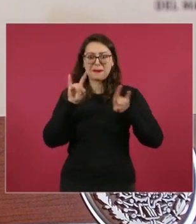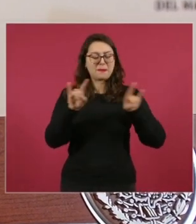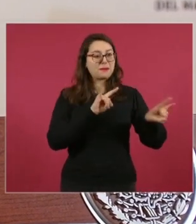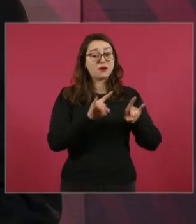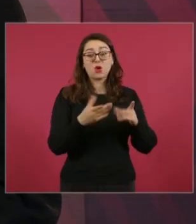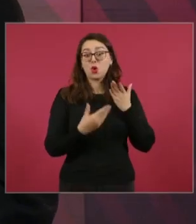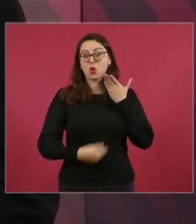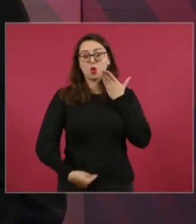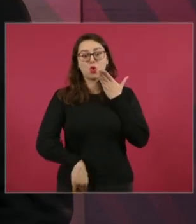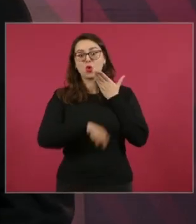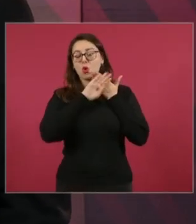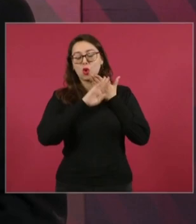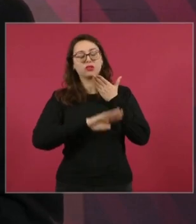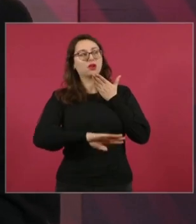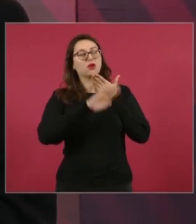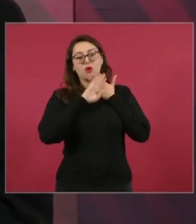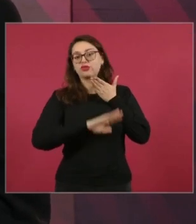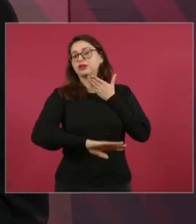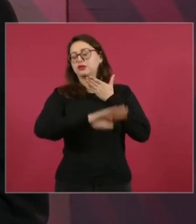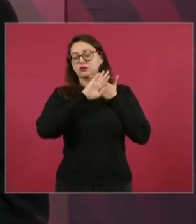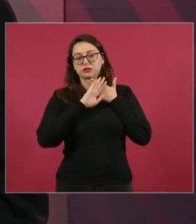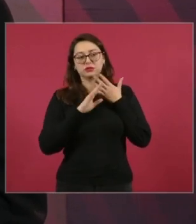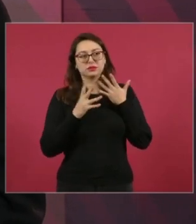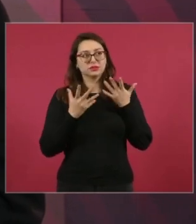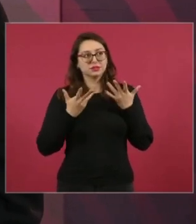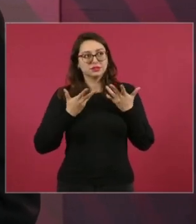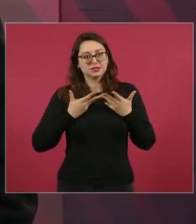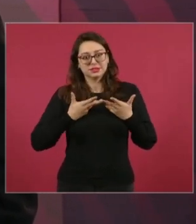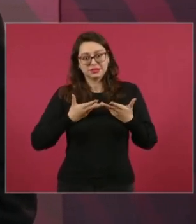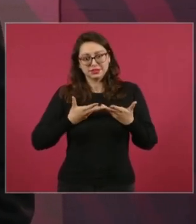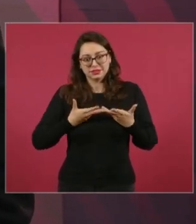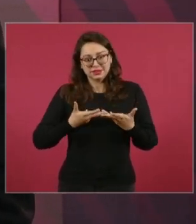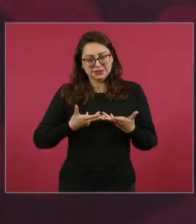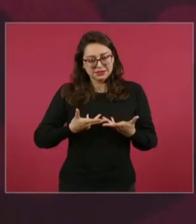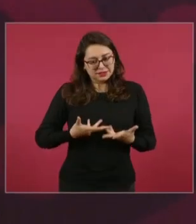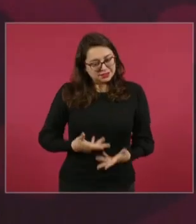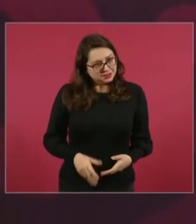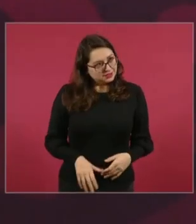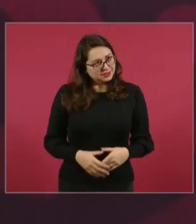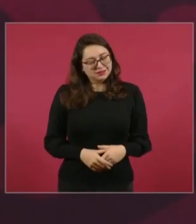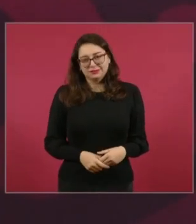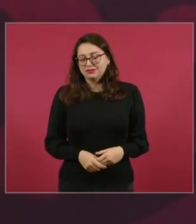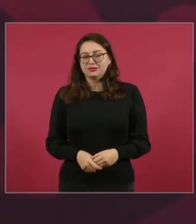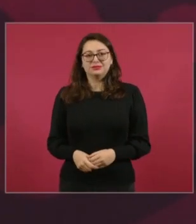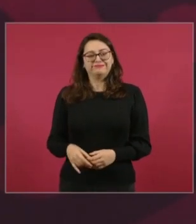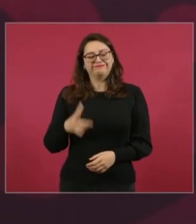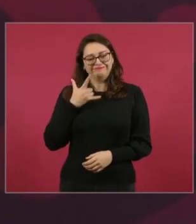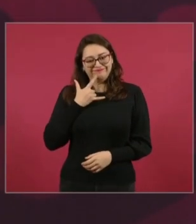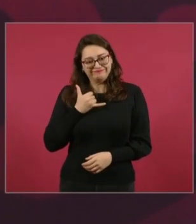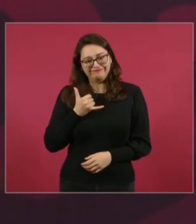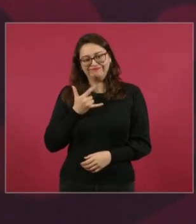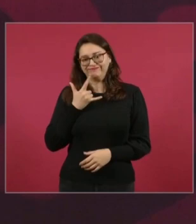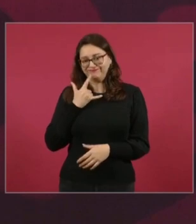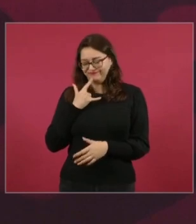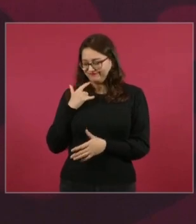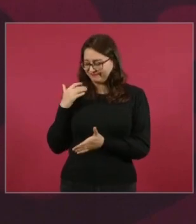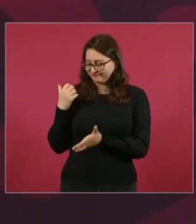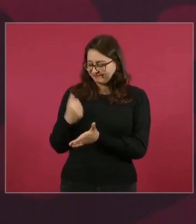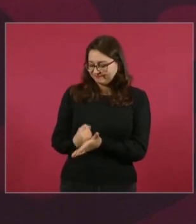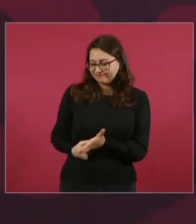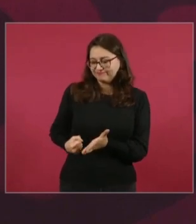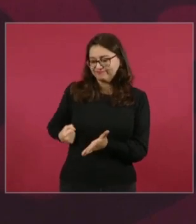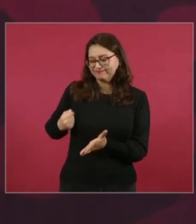Entonces, ahí va uno, poco a poco, enfrentando